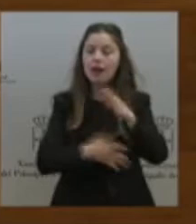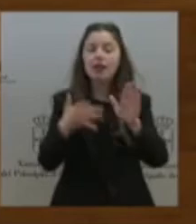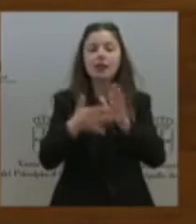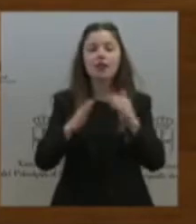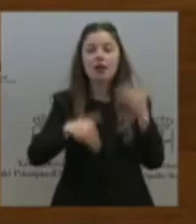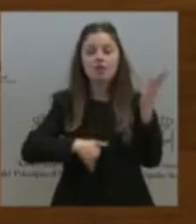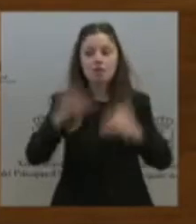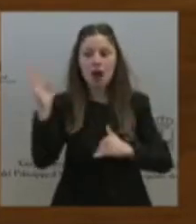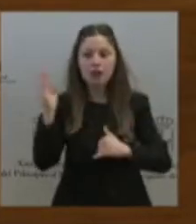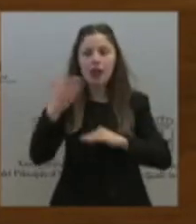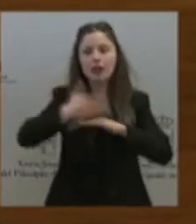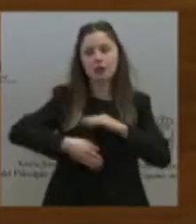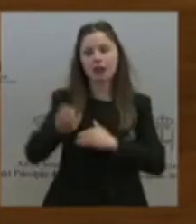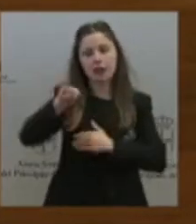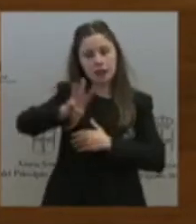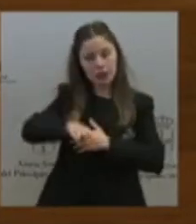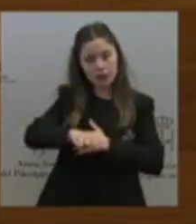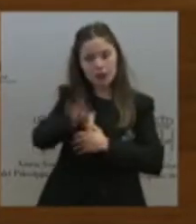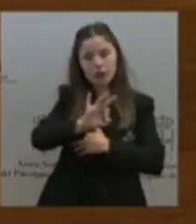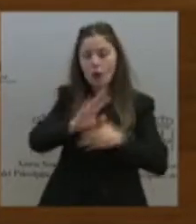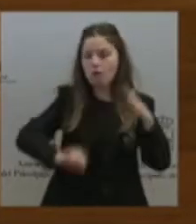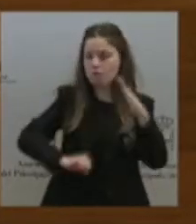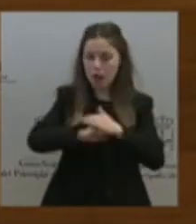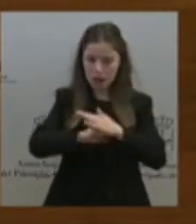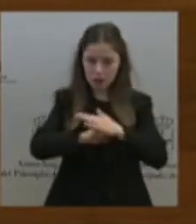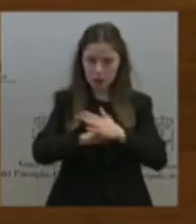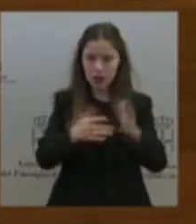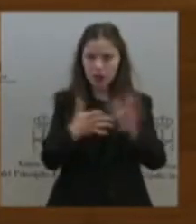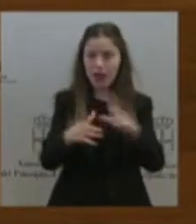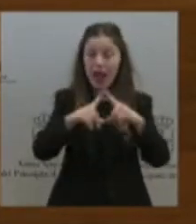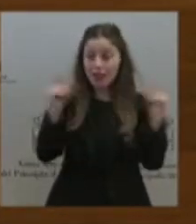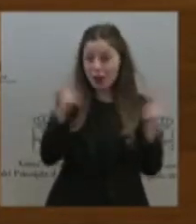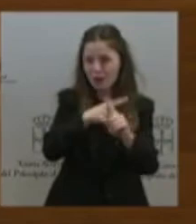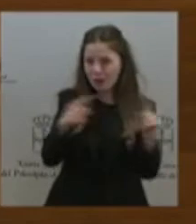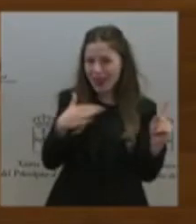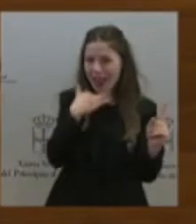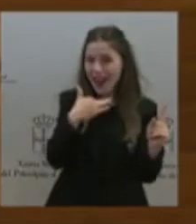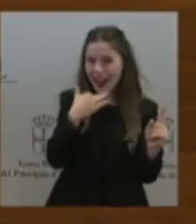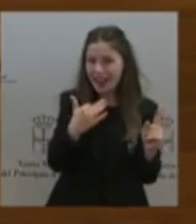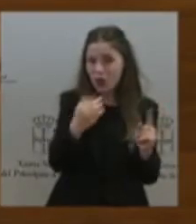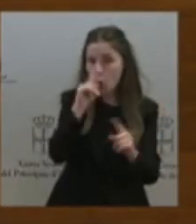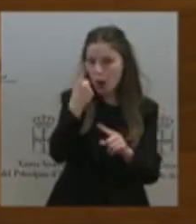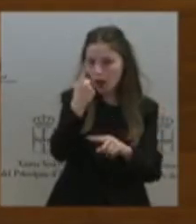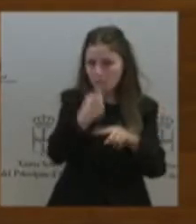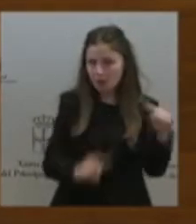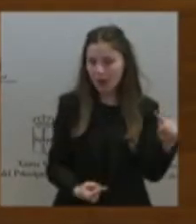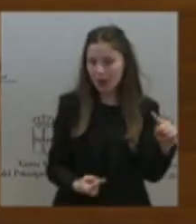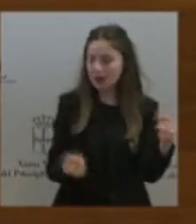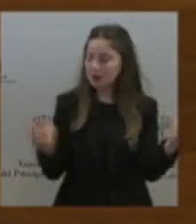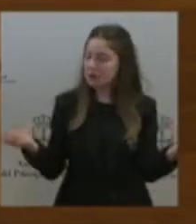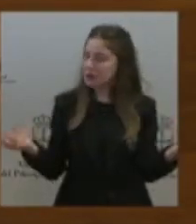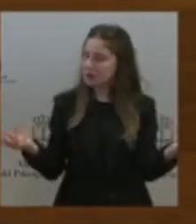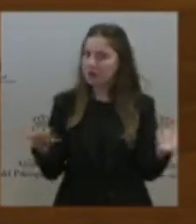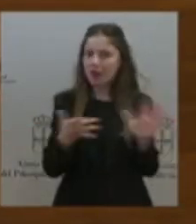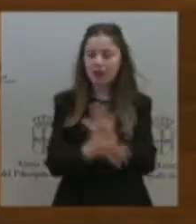como máximo. Y estamos en Asturias de media en aproximadamente un año y medio. Por lo tanto, evidentemente, hay que resolver eso.